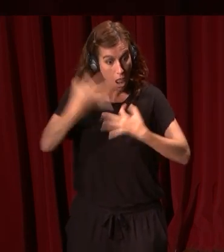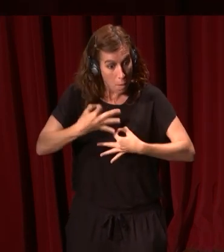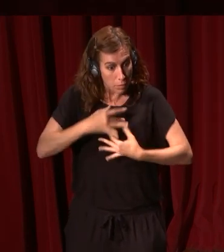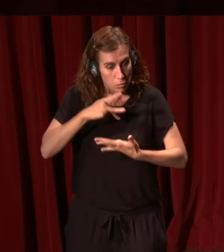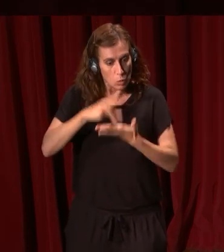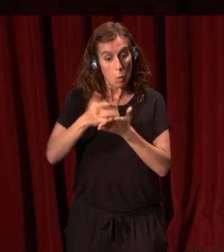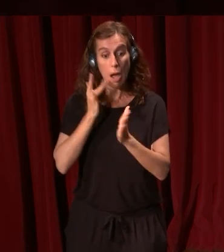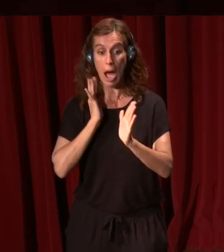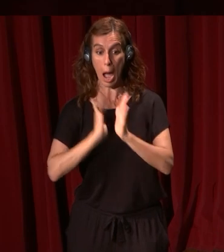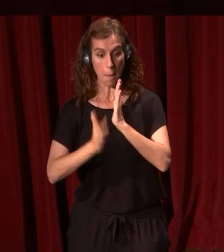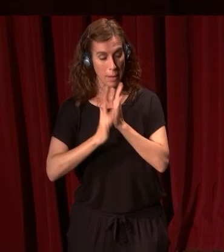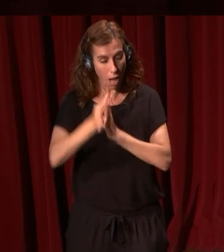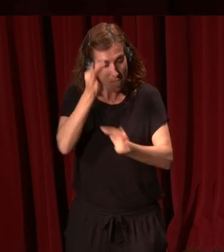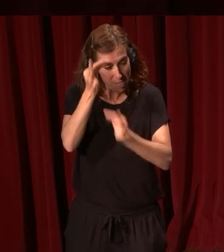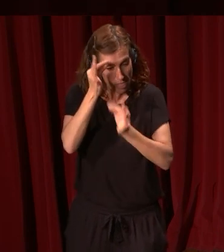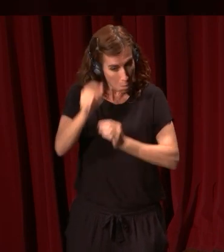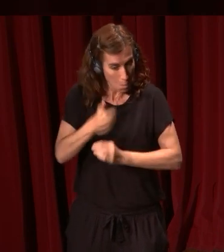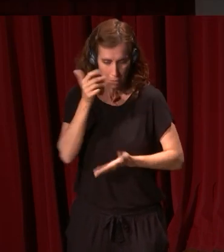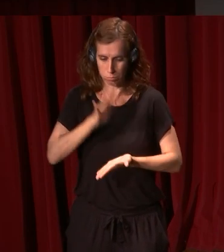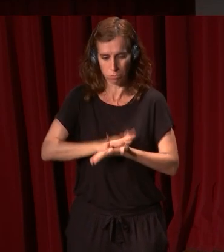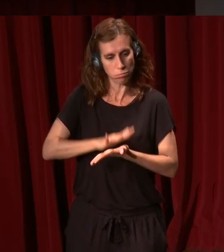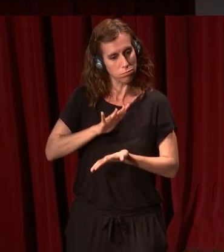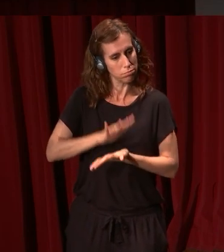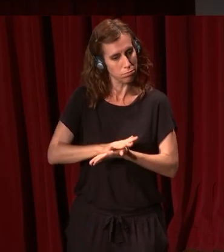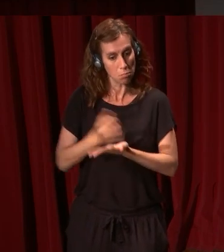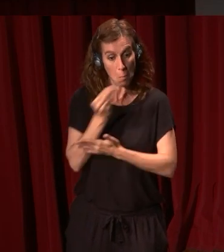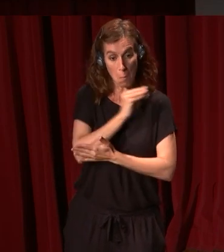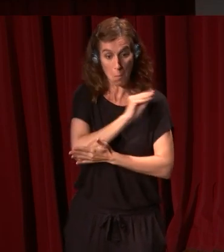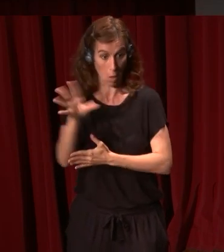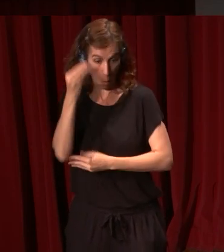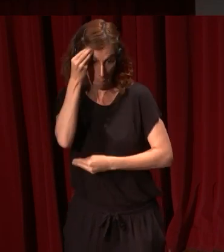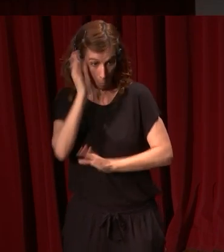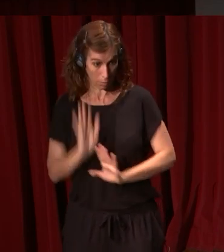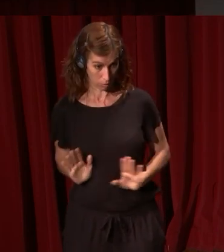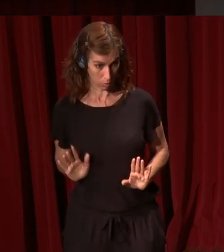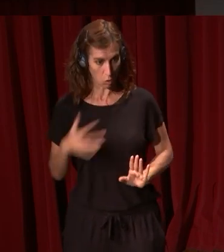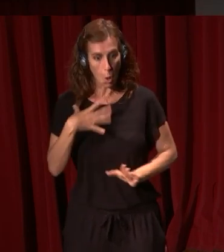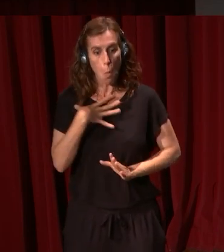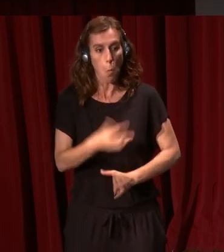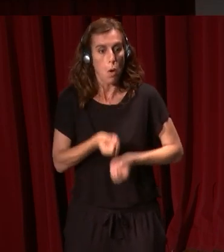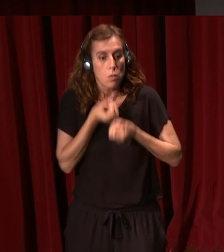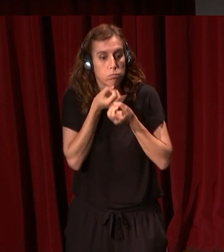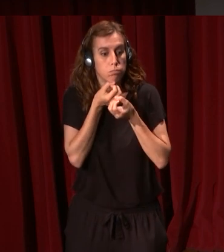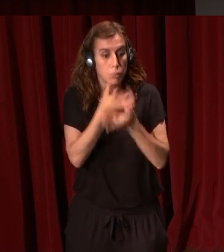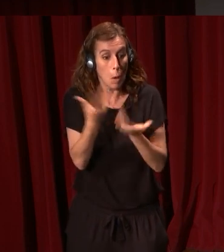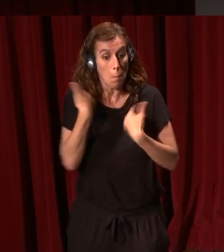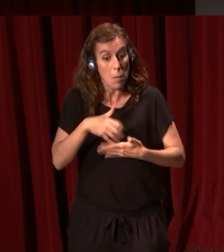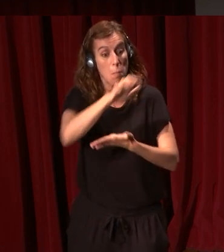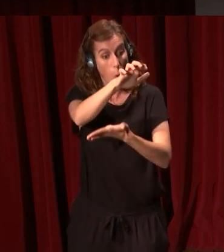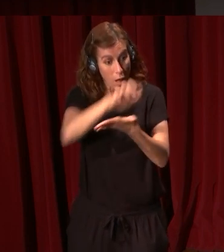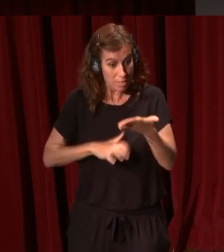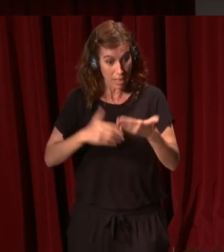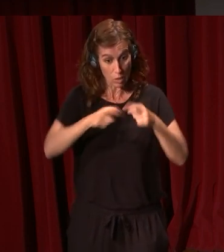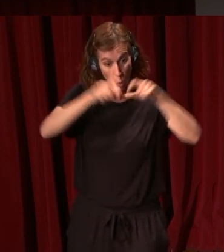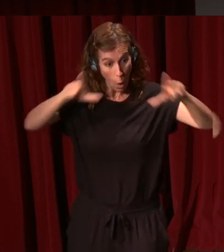explicación más precisa, más serena, más pausada, mejor, yo creo, que yo puedo ofrecer de la exposición es la que está en los textos de la